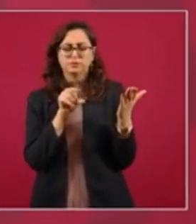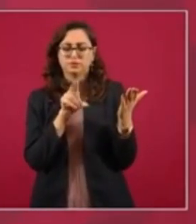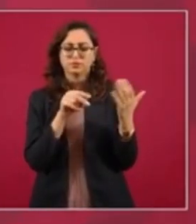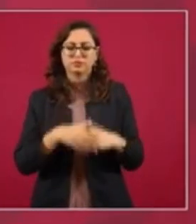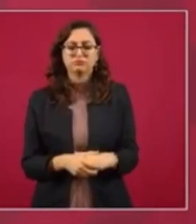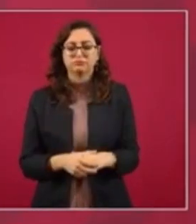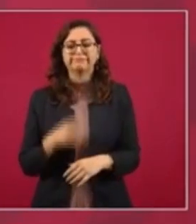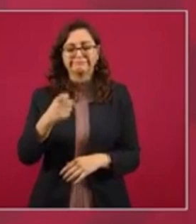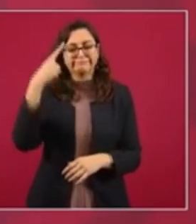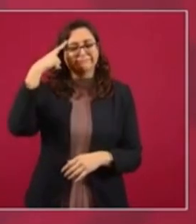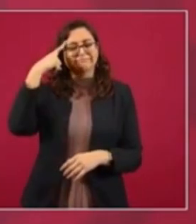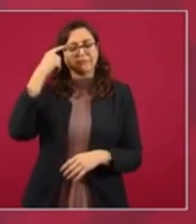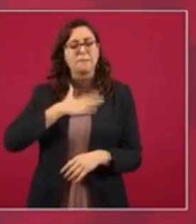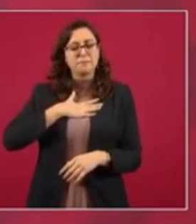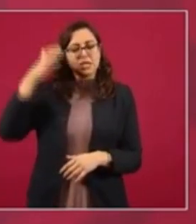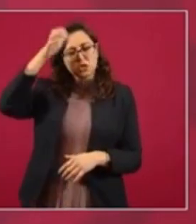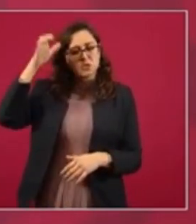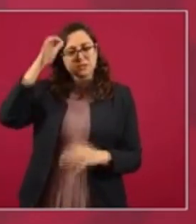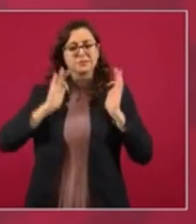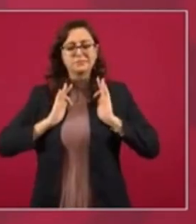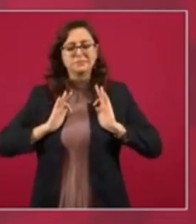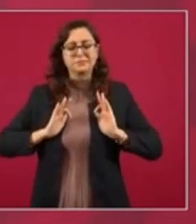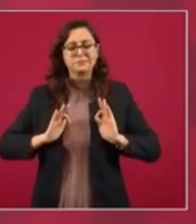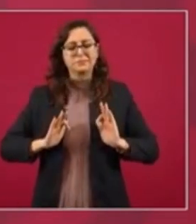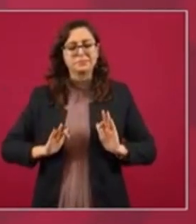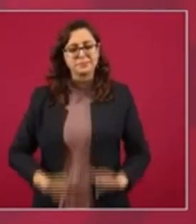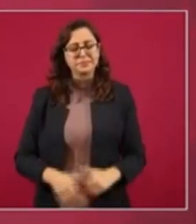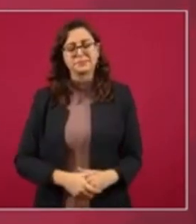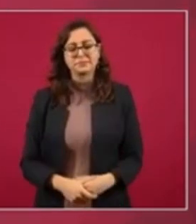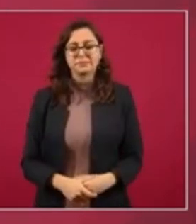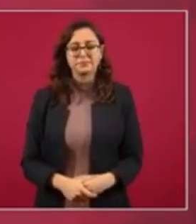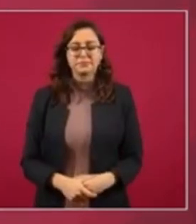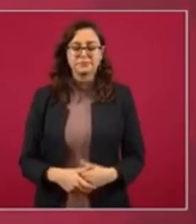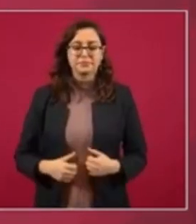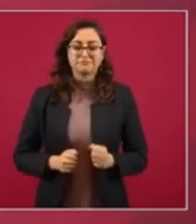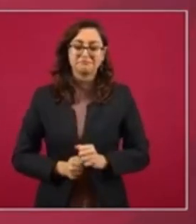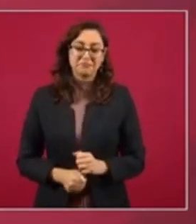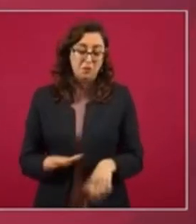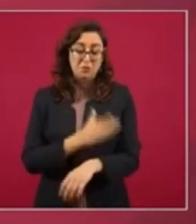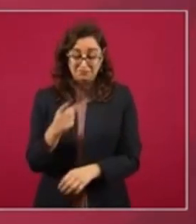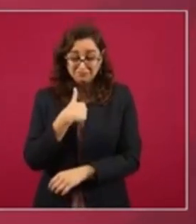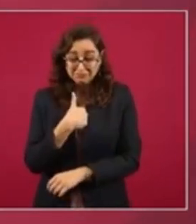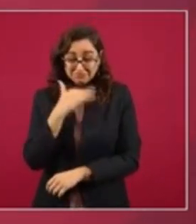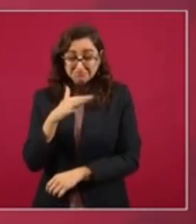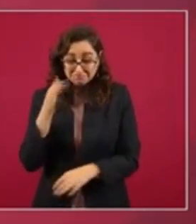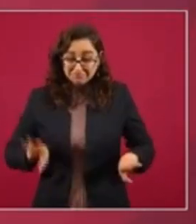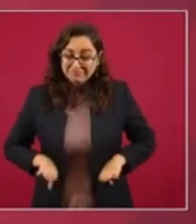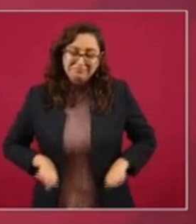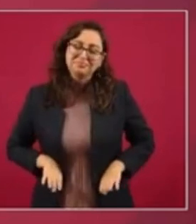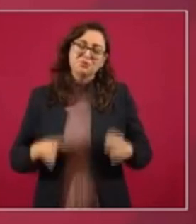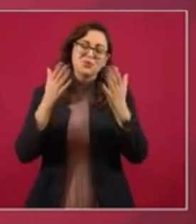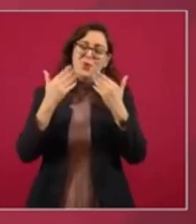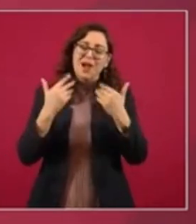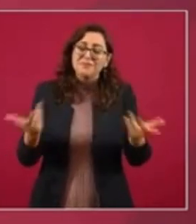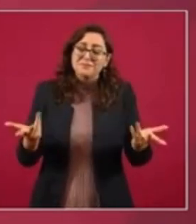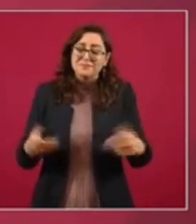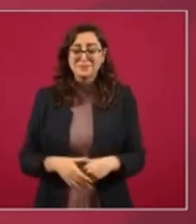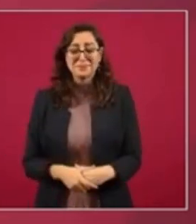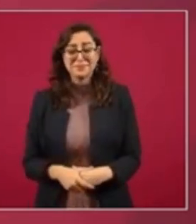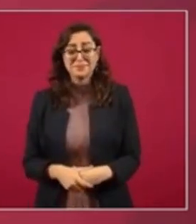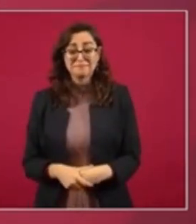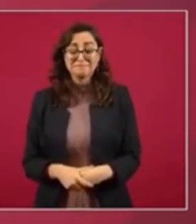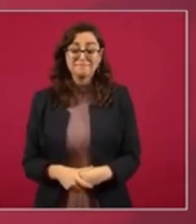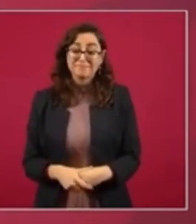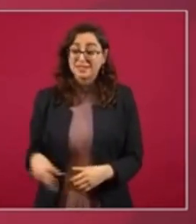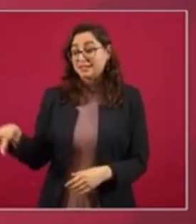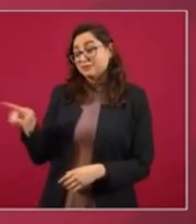Y eso pues me da tranquilidad y conciencia. porque pues no soy corrupto. Ese es el problema que tienen